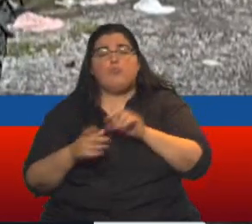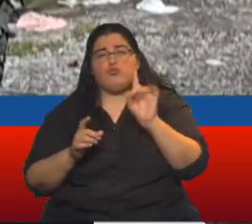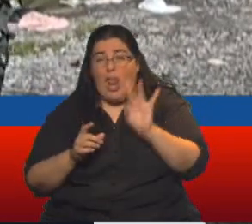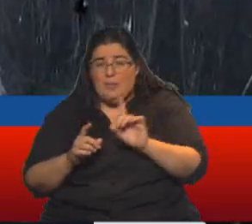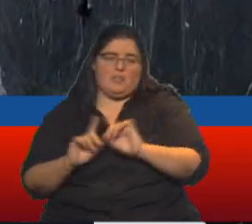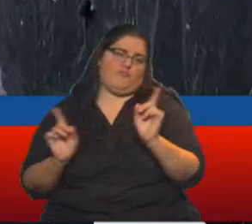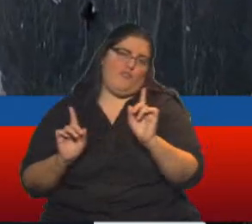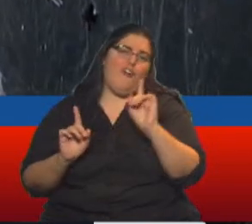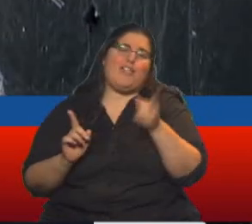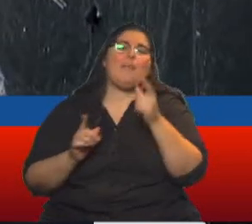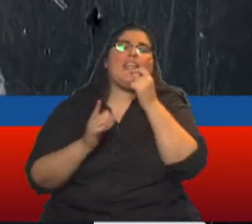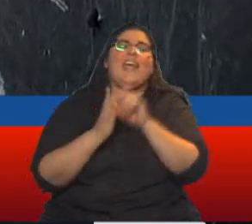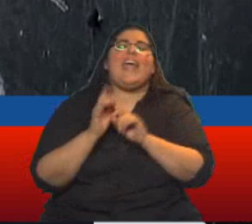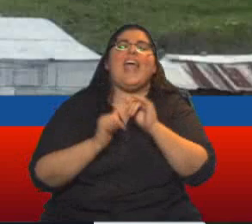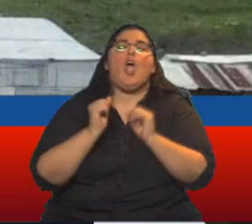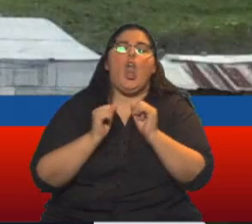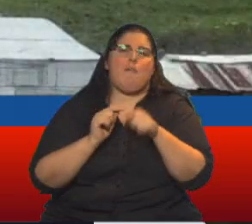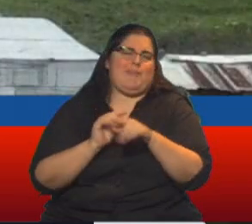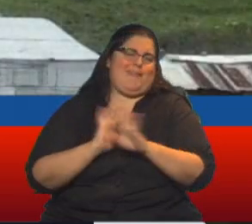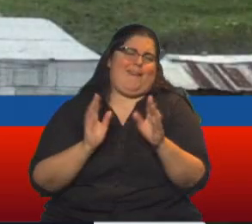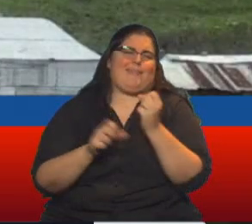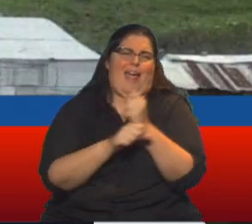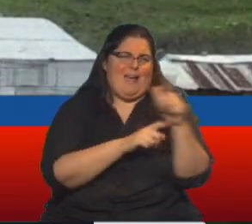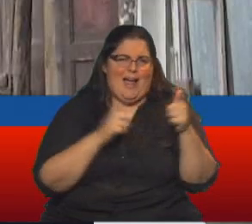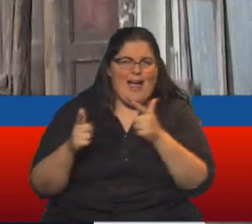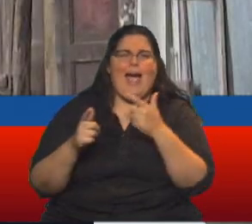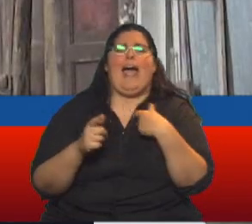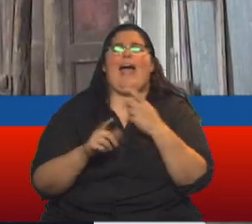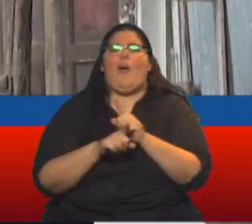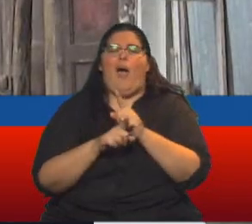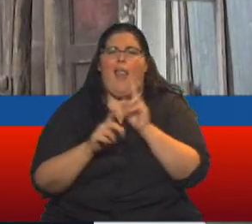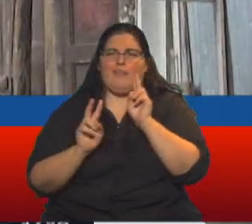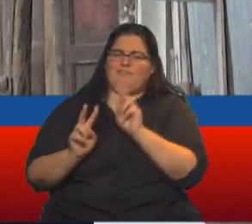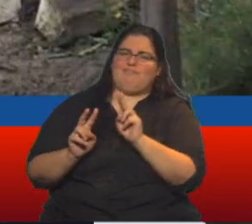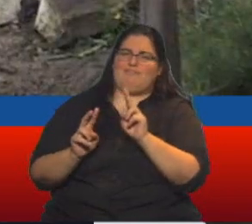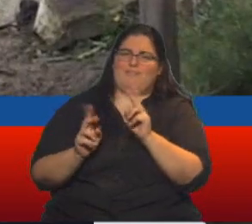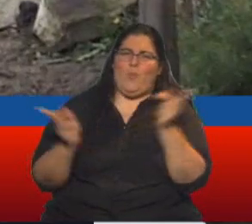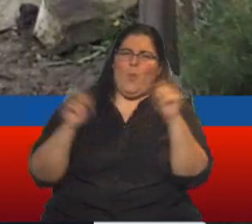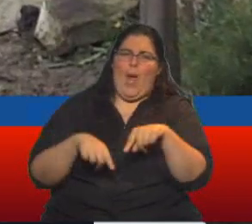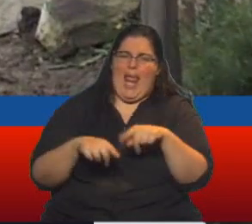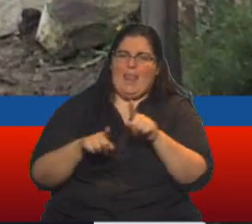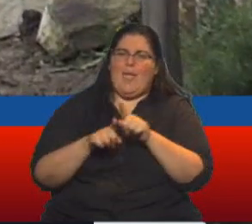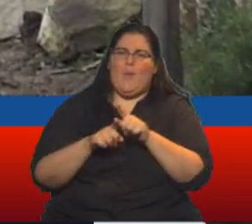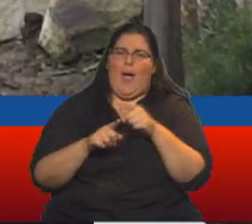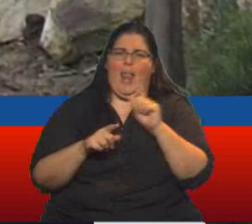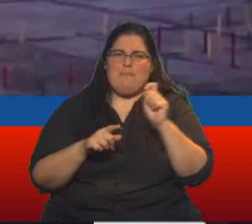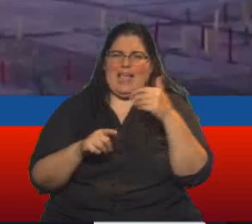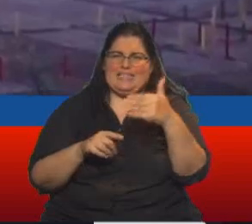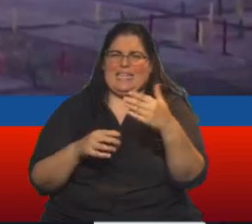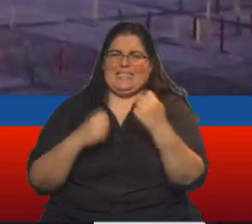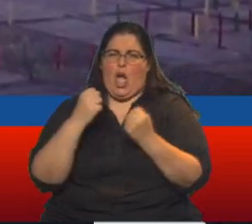por los datos económicos, la desocupación y las pocas señales que hay de reactivación para los próximos meses.